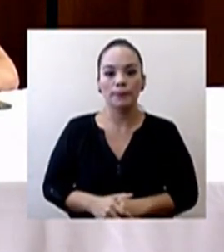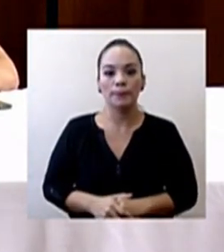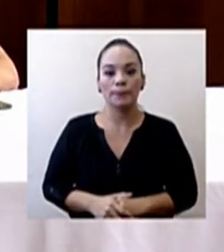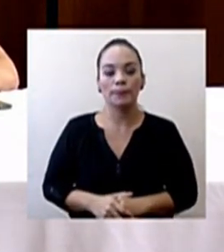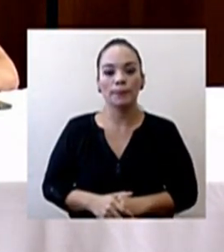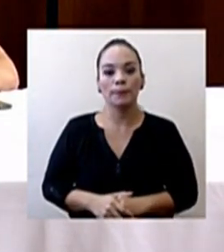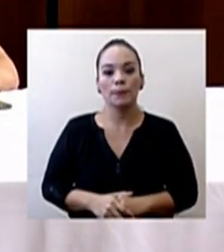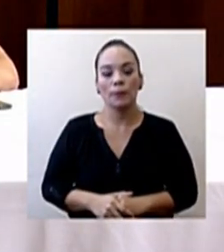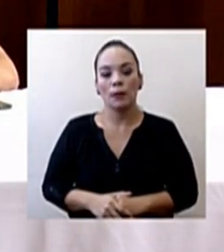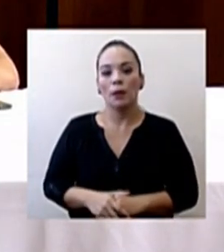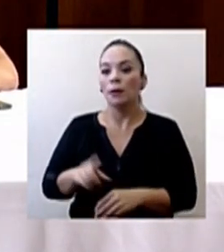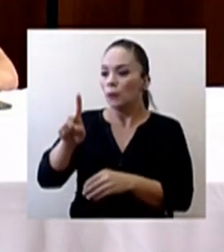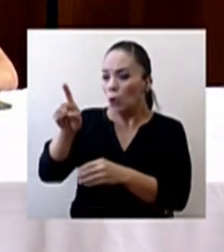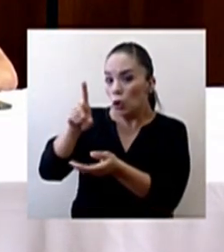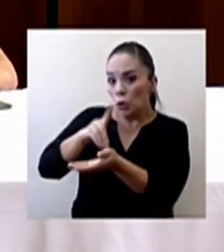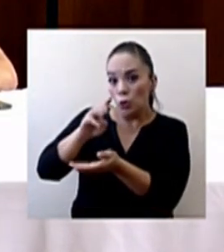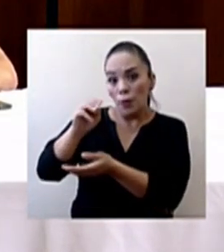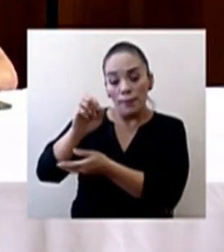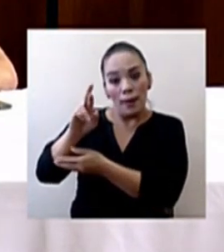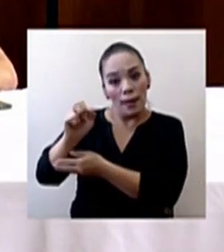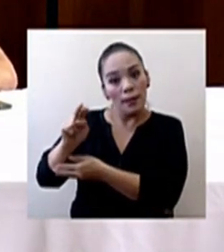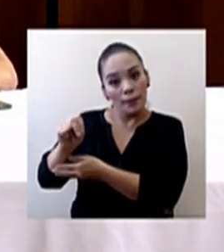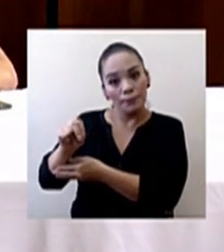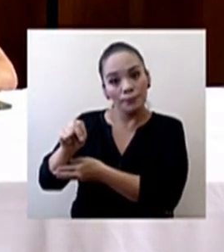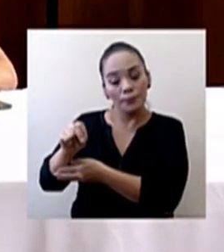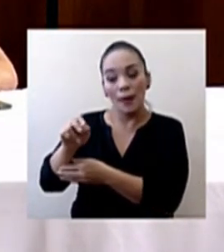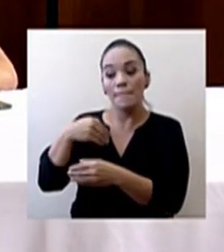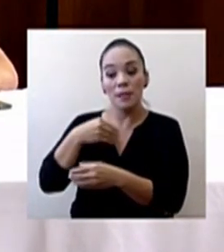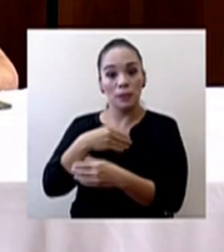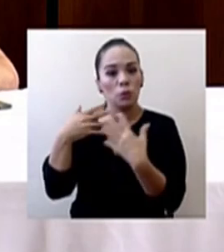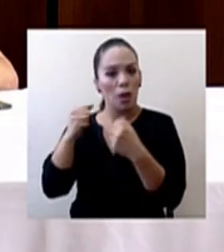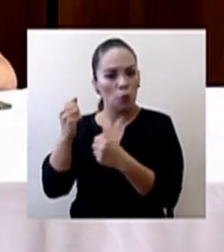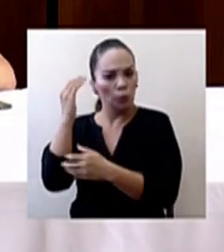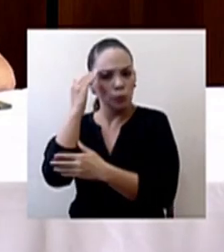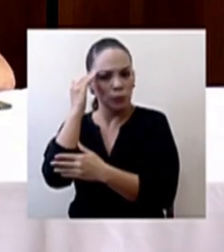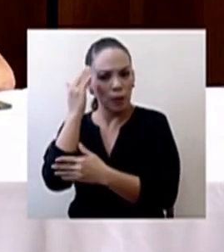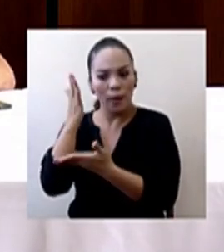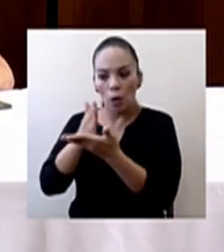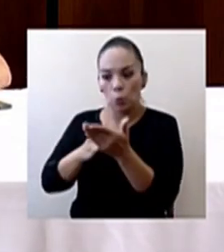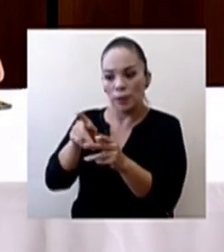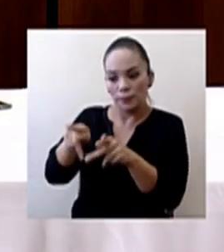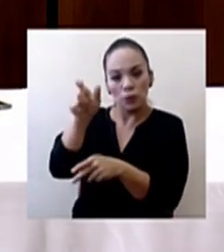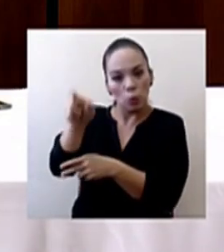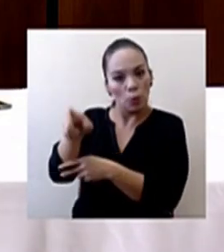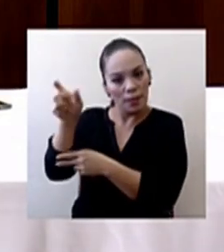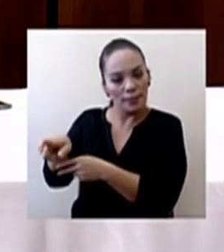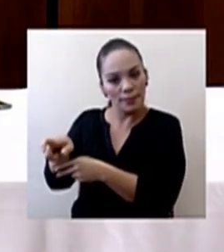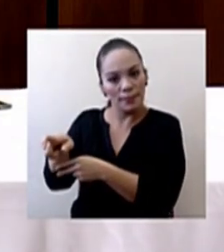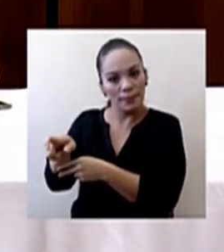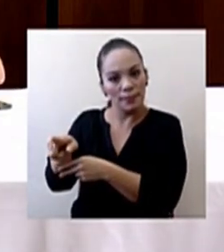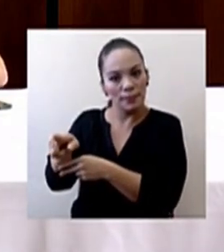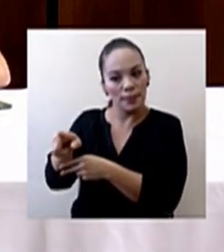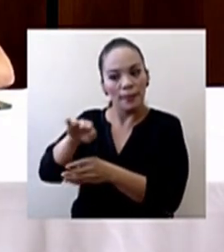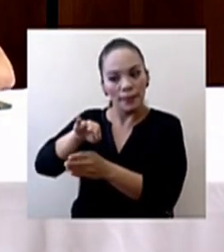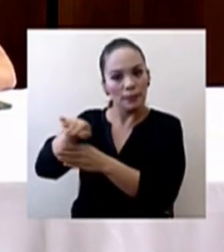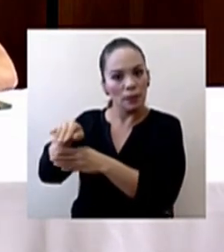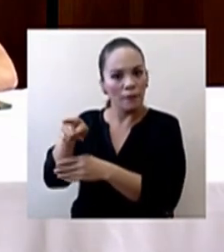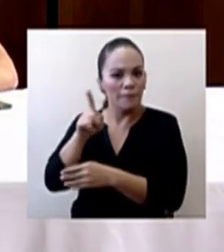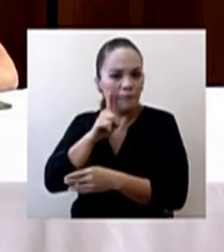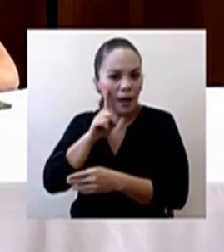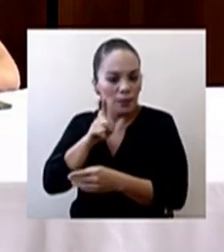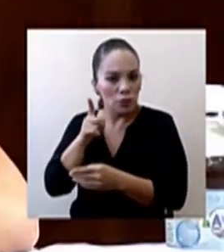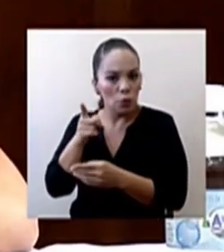Doctor Marín, ¿tiene conocimiento el Ministerio de Salud de que algunos de los pacientes que llaman descartados fueron falsos negativos?